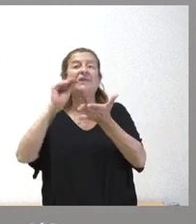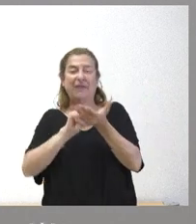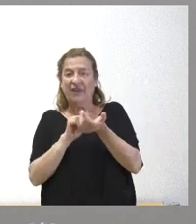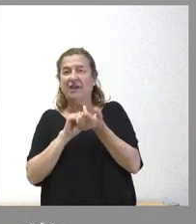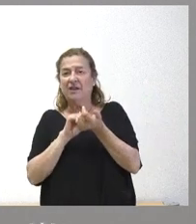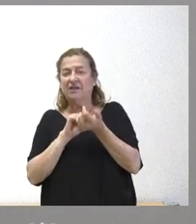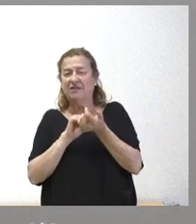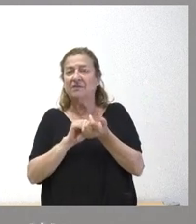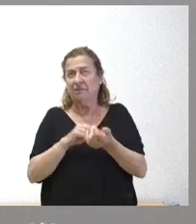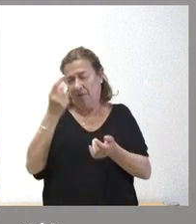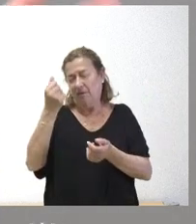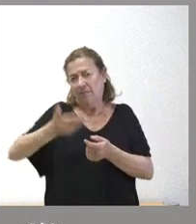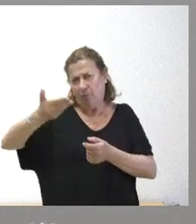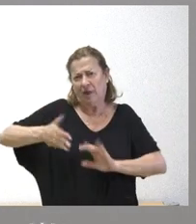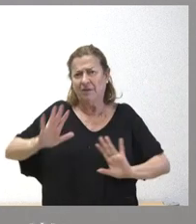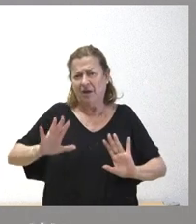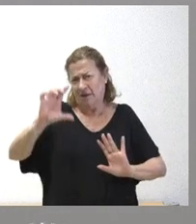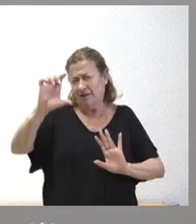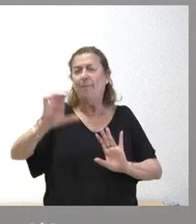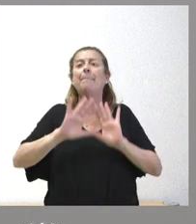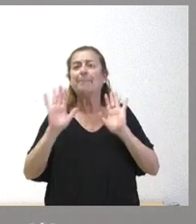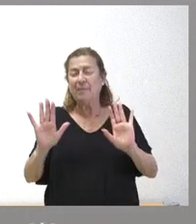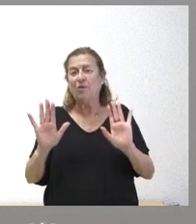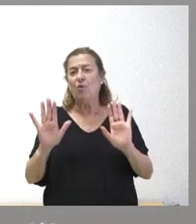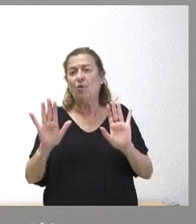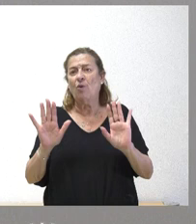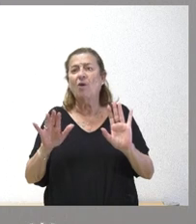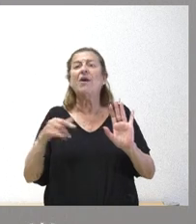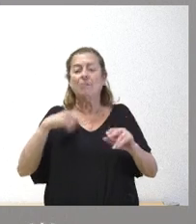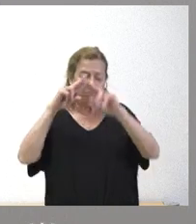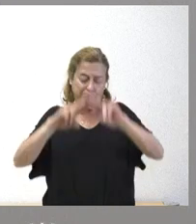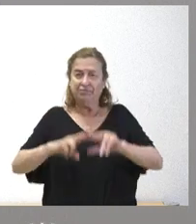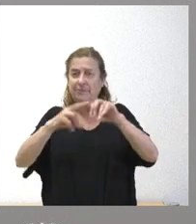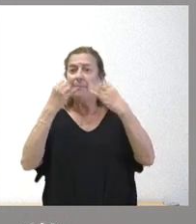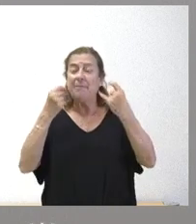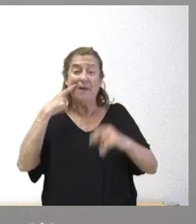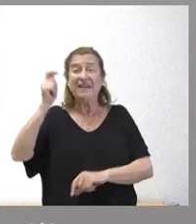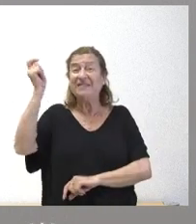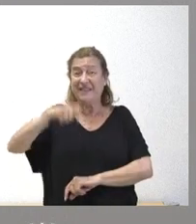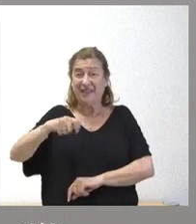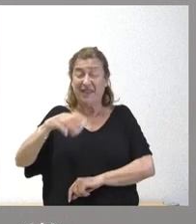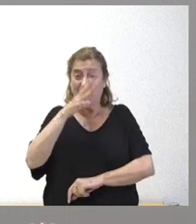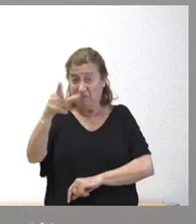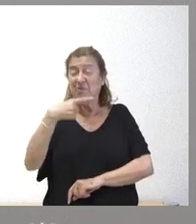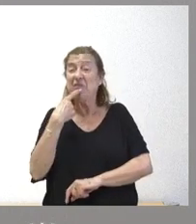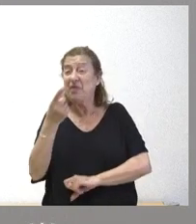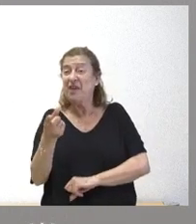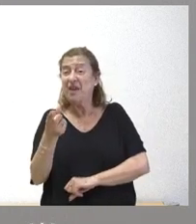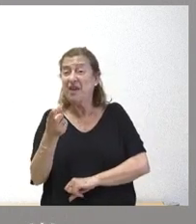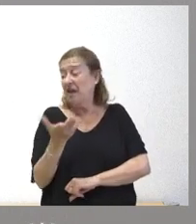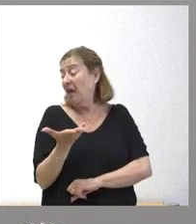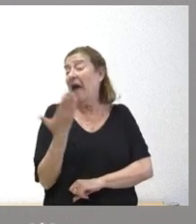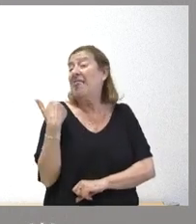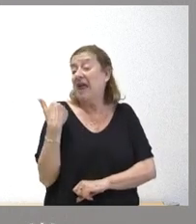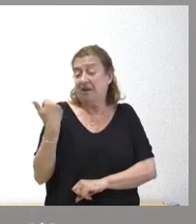relevantes pero naturalmente examinaremos con detalle la sentencia que como usted dijo pues se dictó